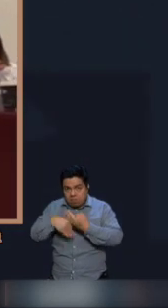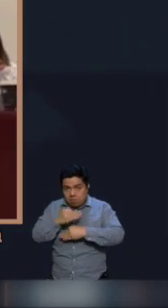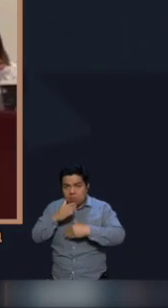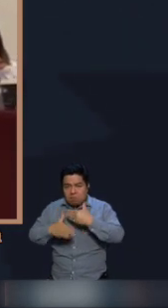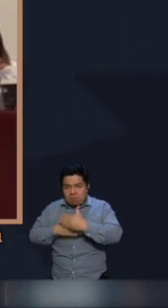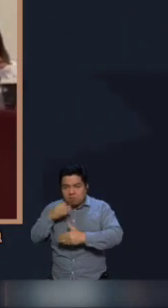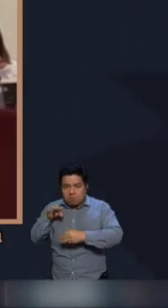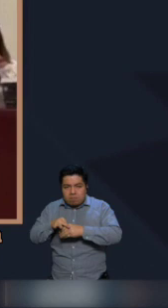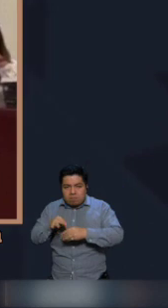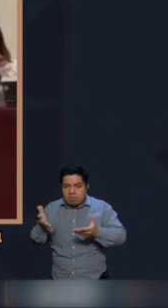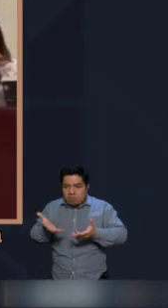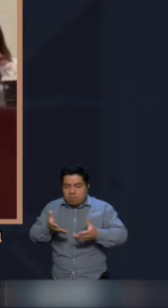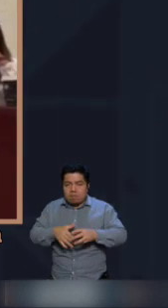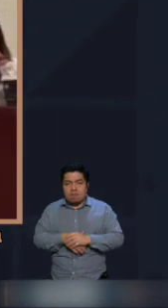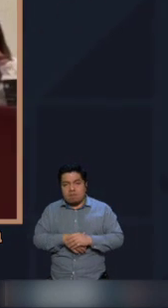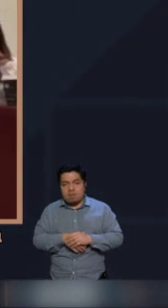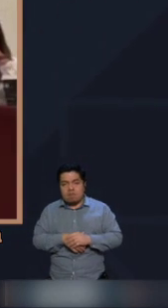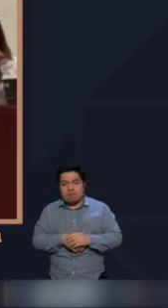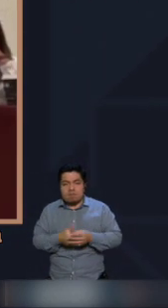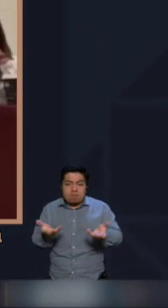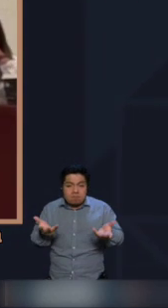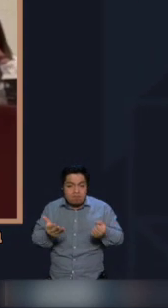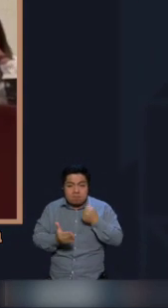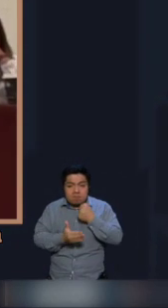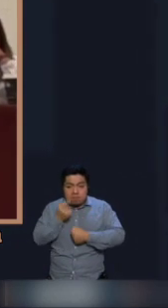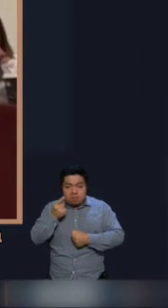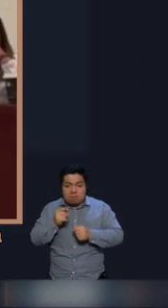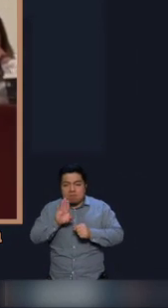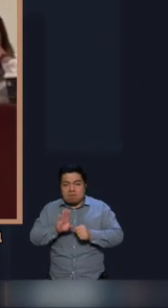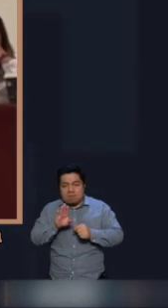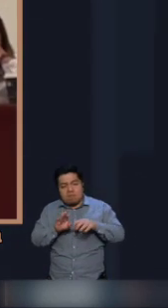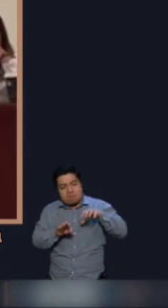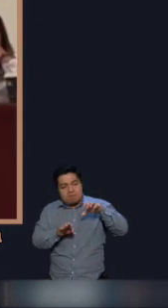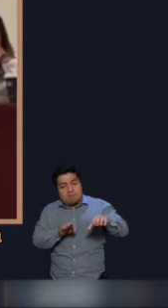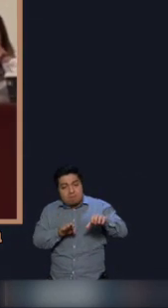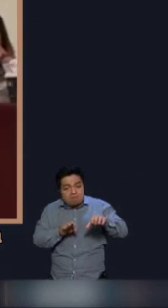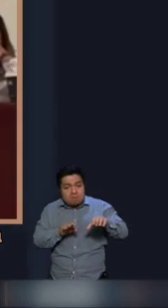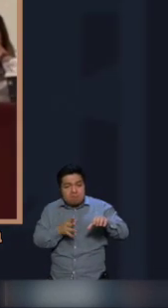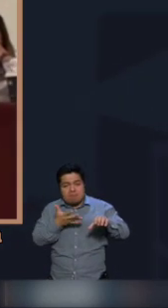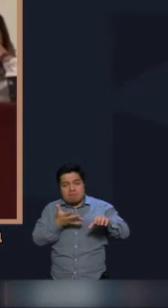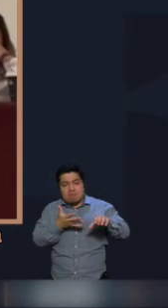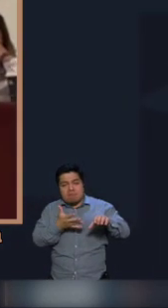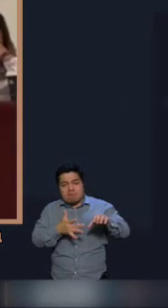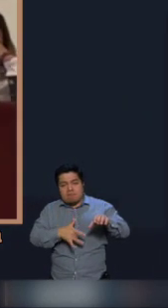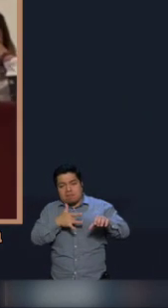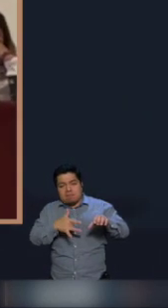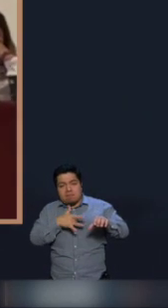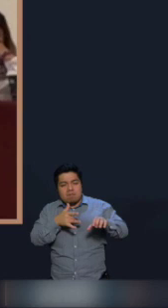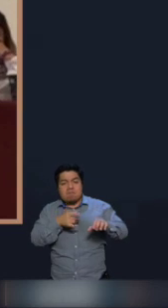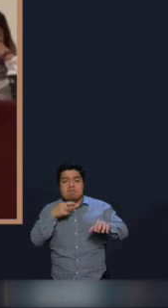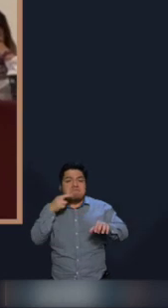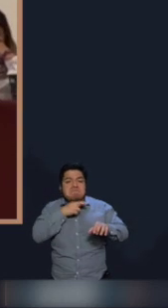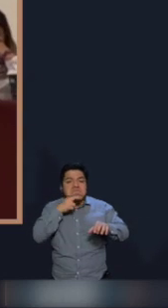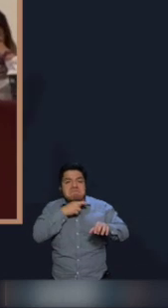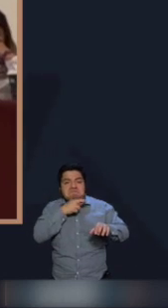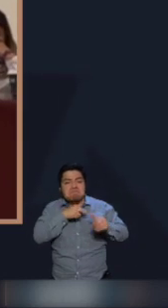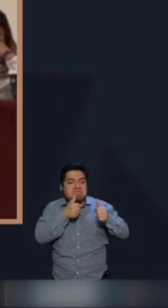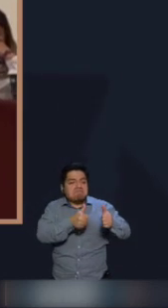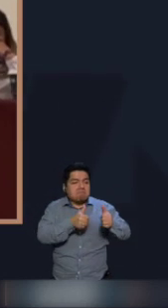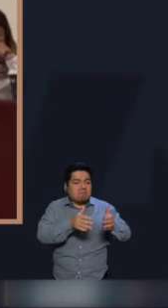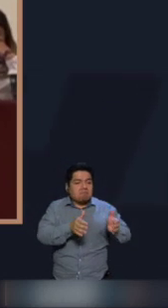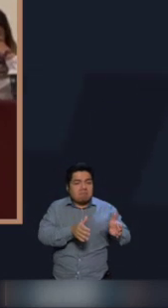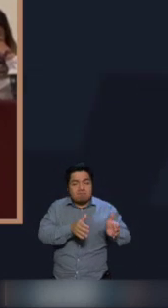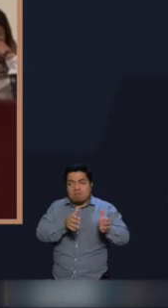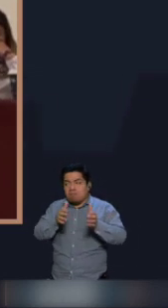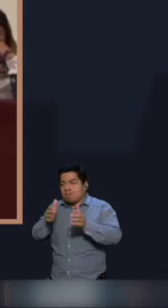proceso electoral. Porque por un lado actúa de forma expedita y por el otro